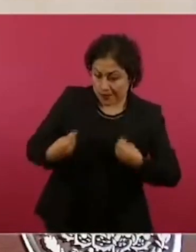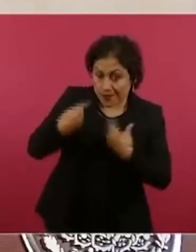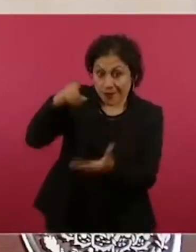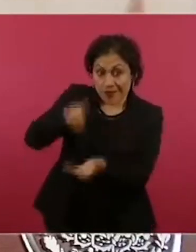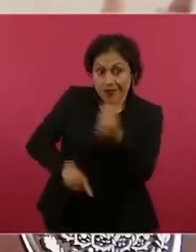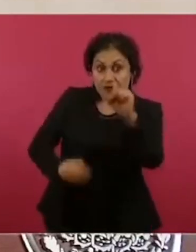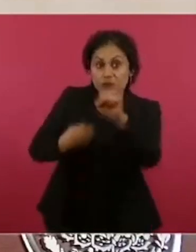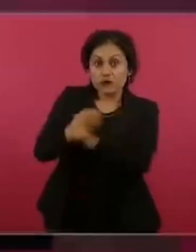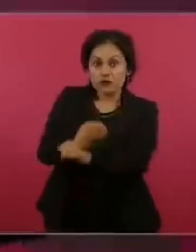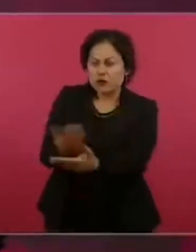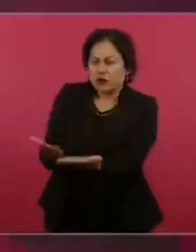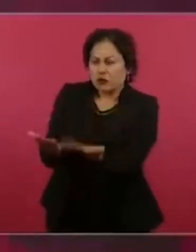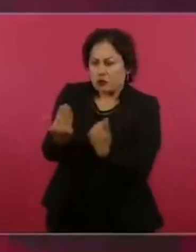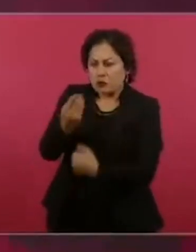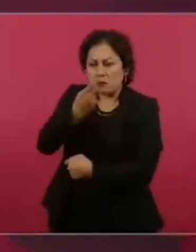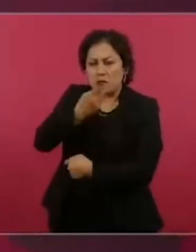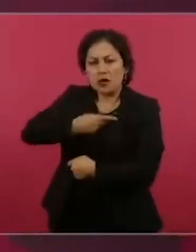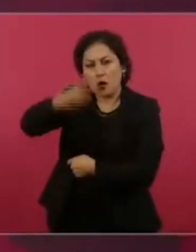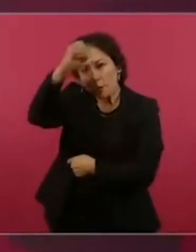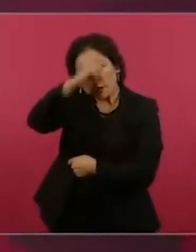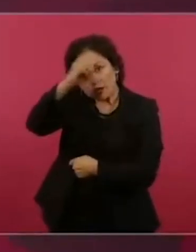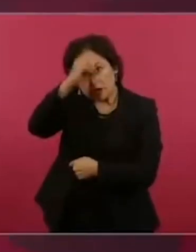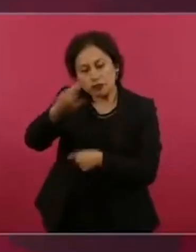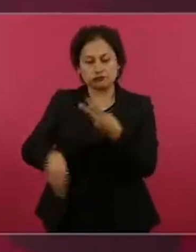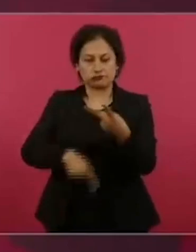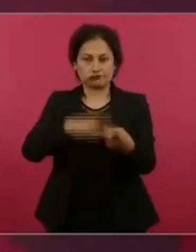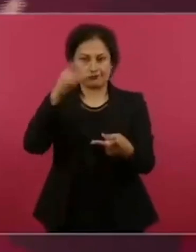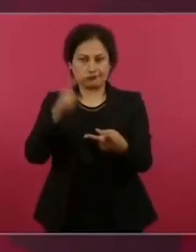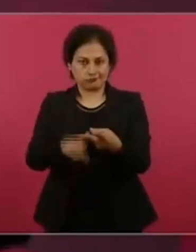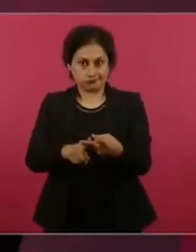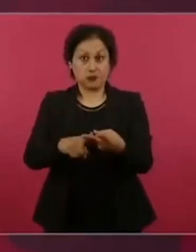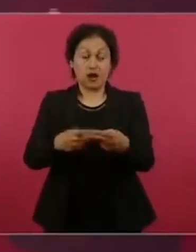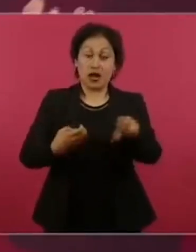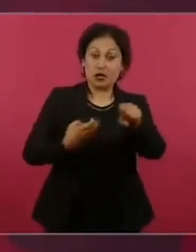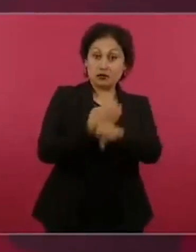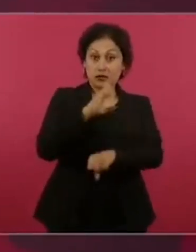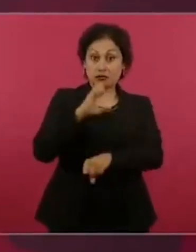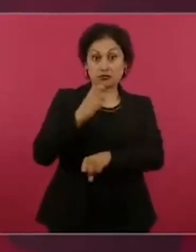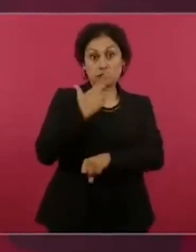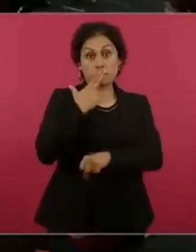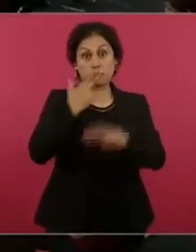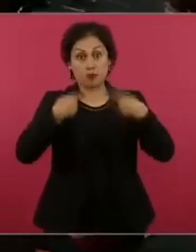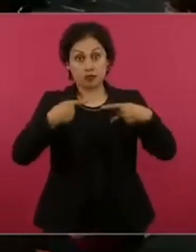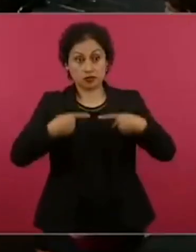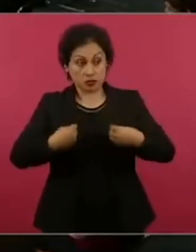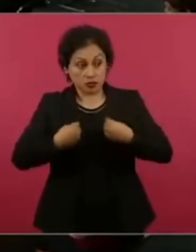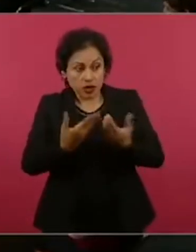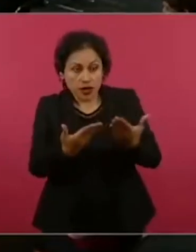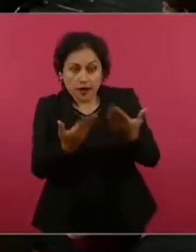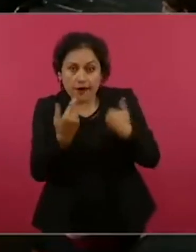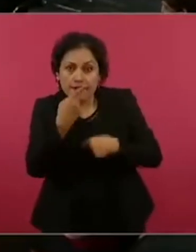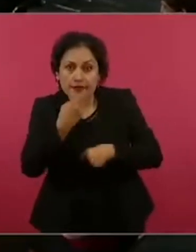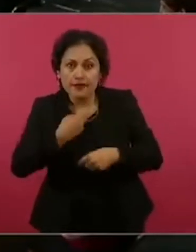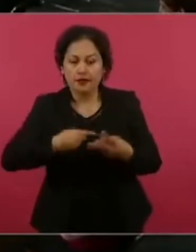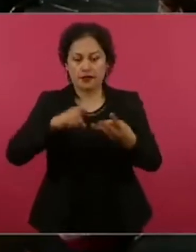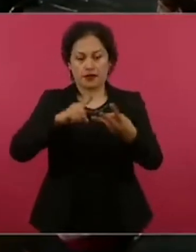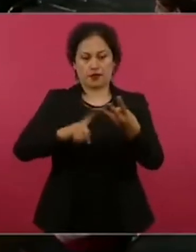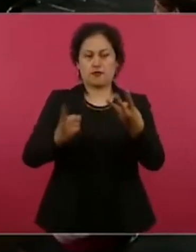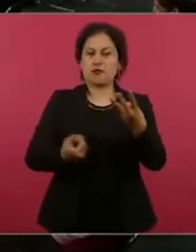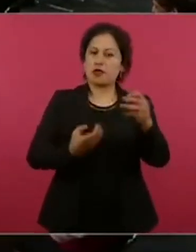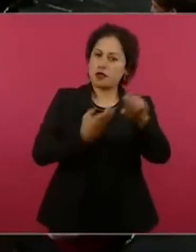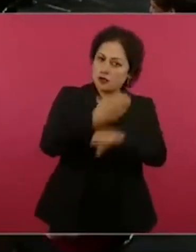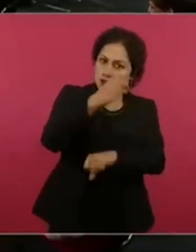a la gente de Chihuahua, a la gente de Coahuila qué opina,